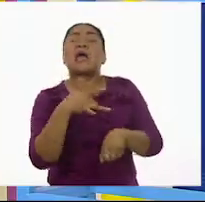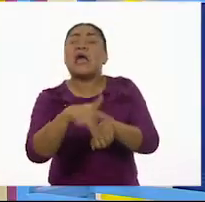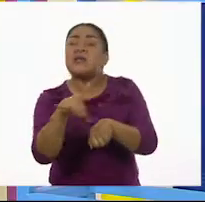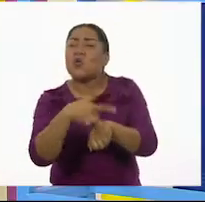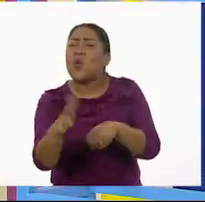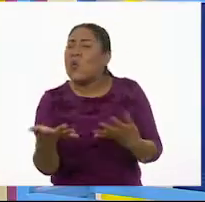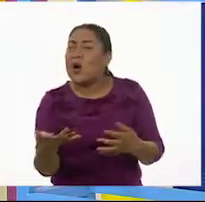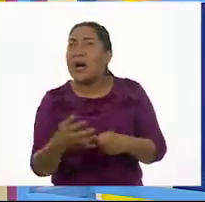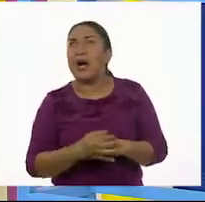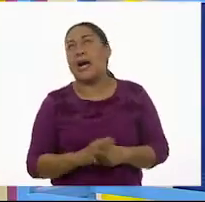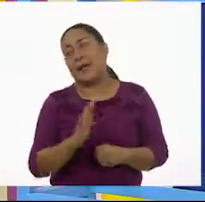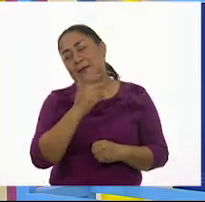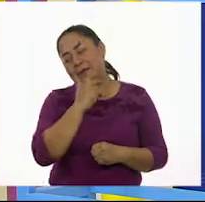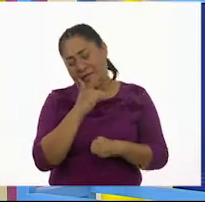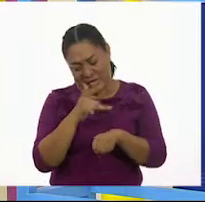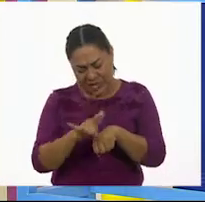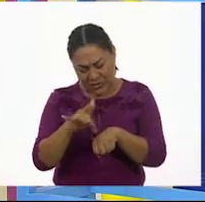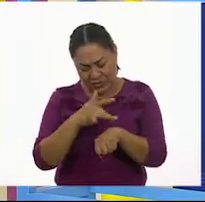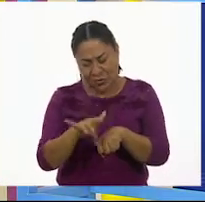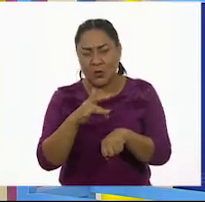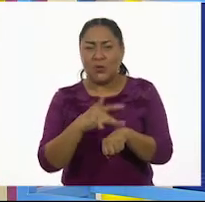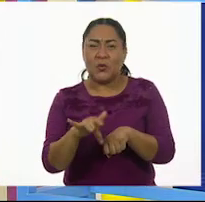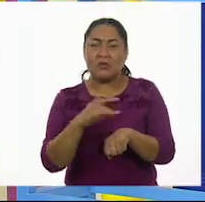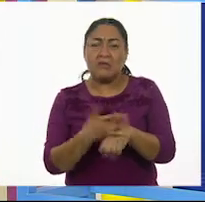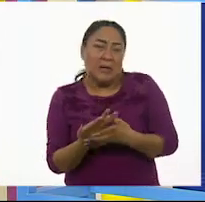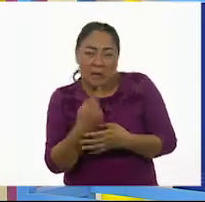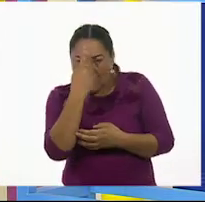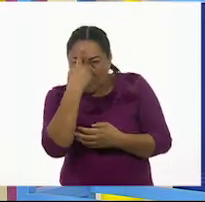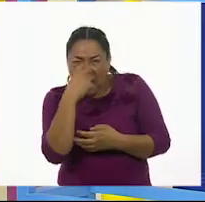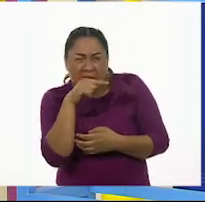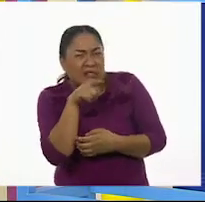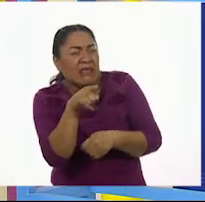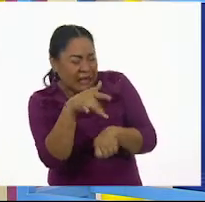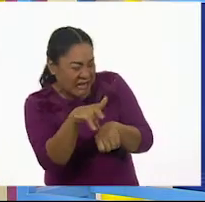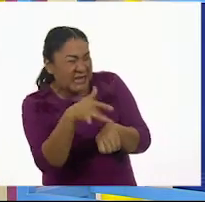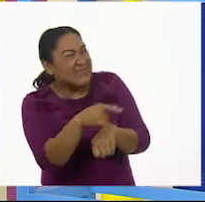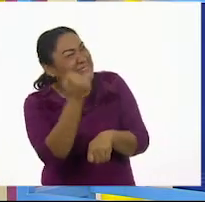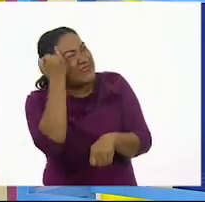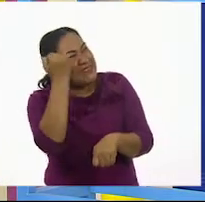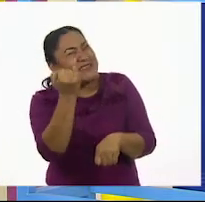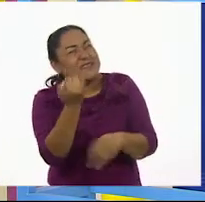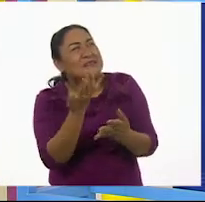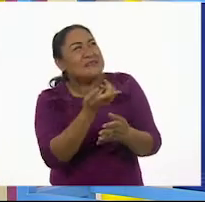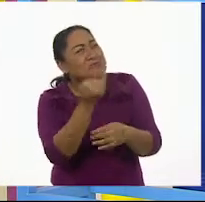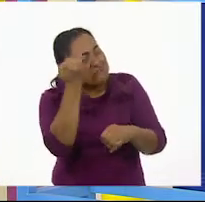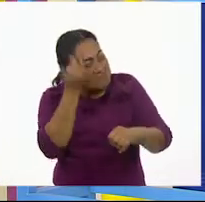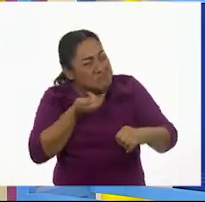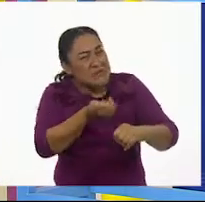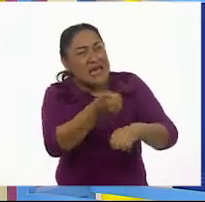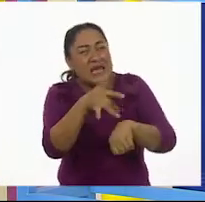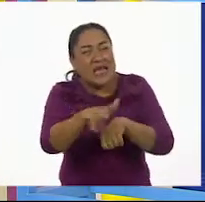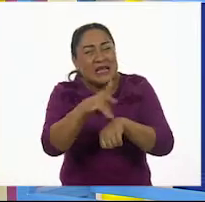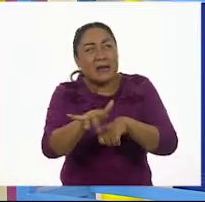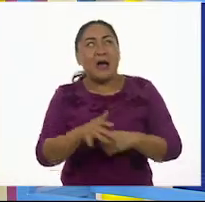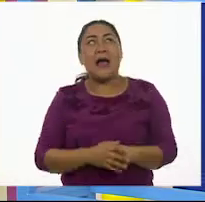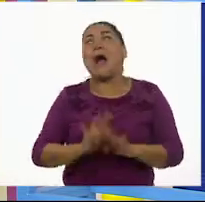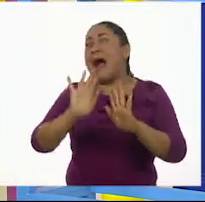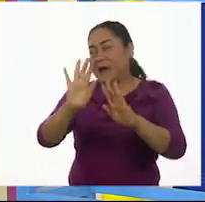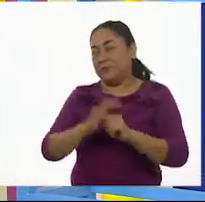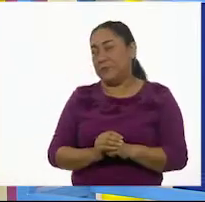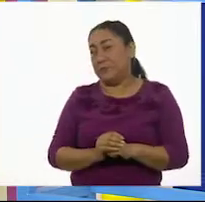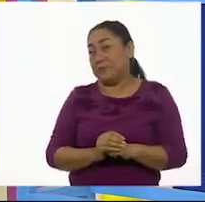El queso. El queso. ¿Para ti qué sería el queso? ¿Cómo definirías al queso? Lo tengo. Es